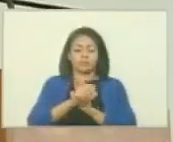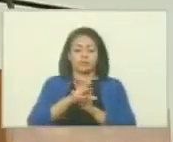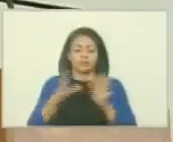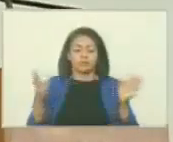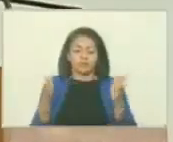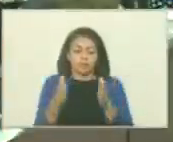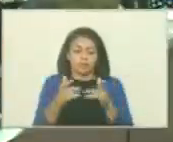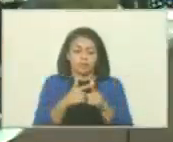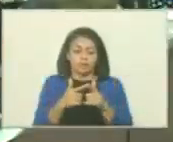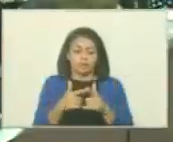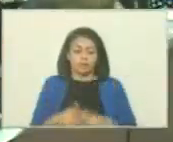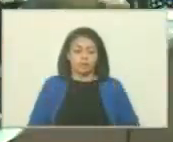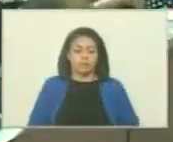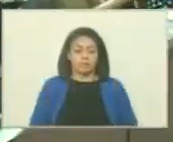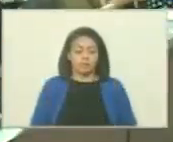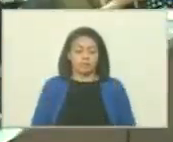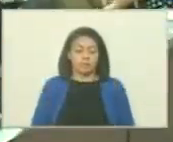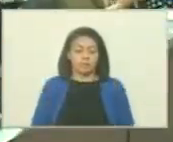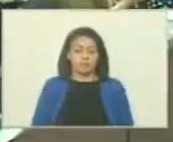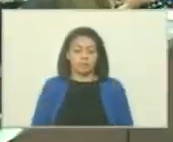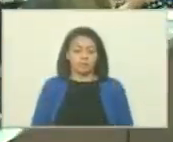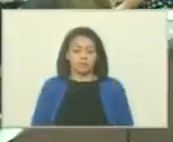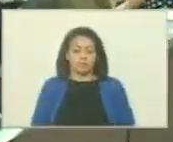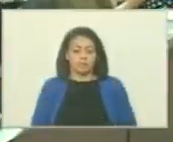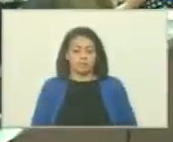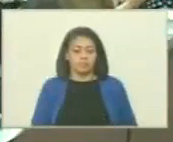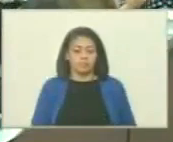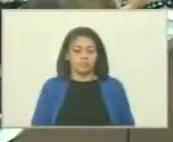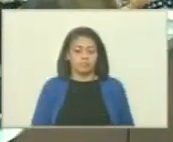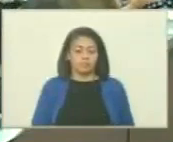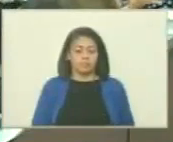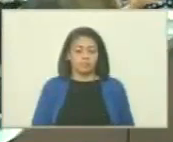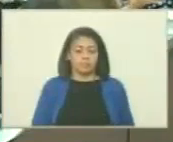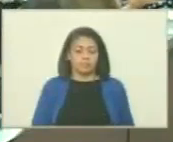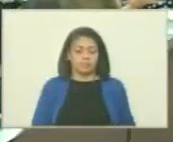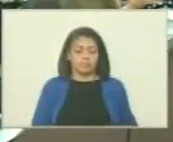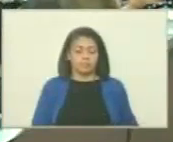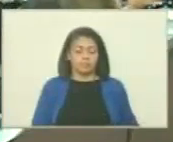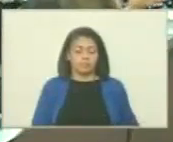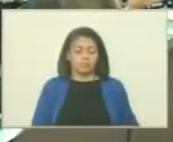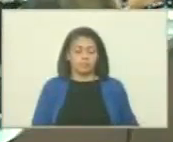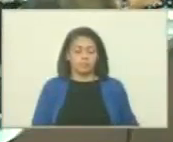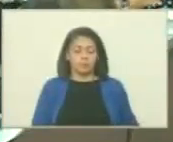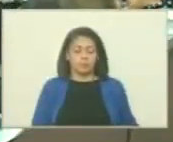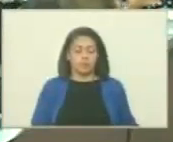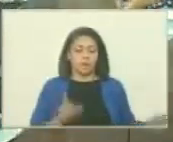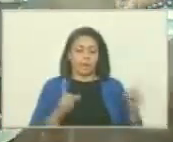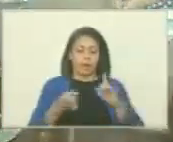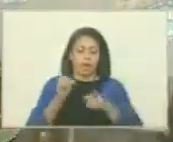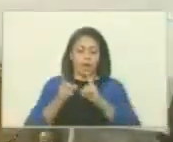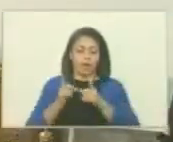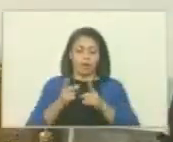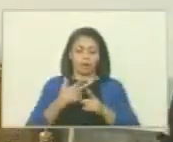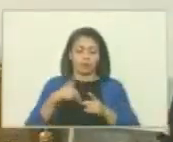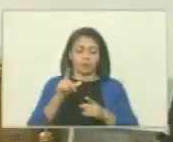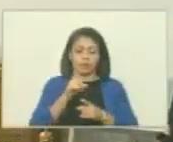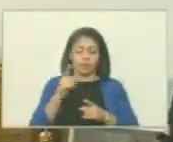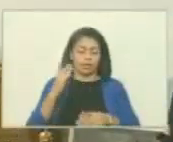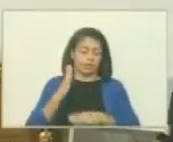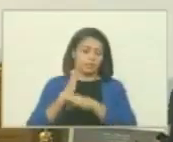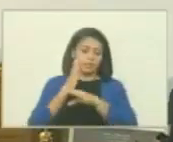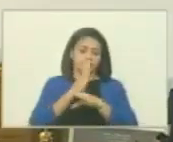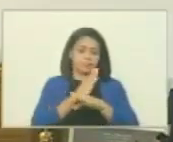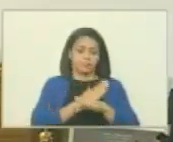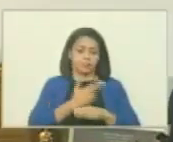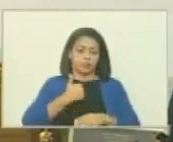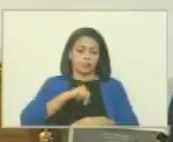de algo que no se tendría que haber interrumpido